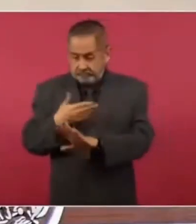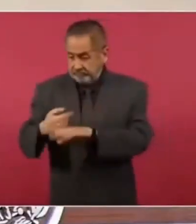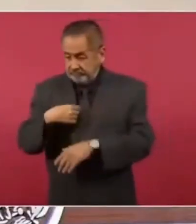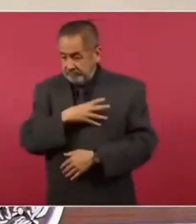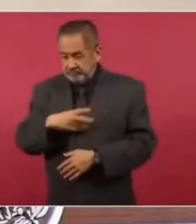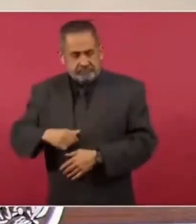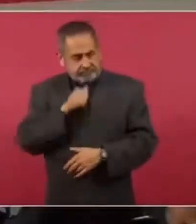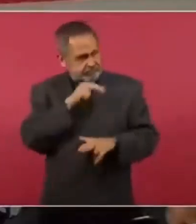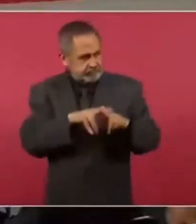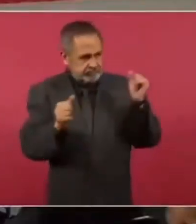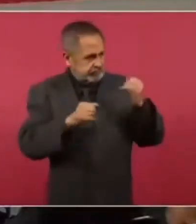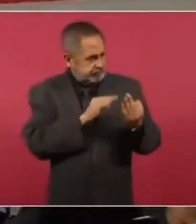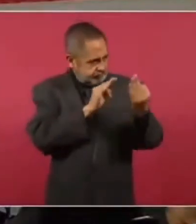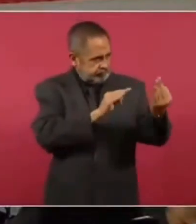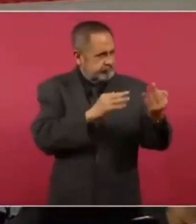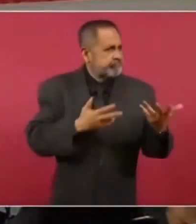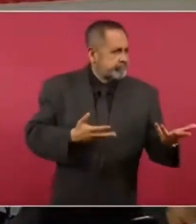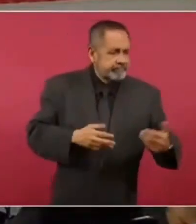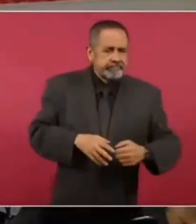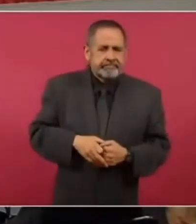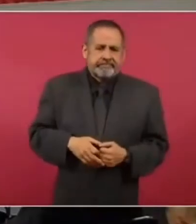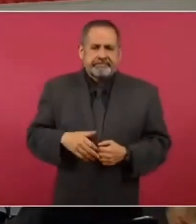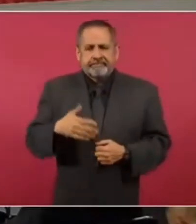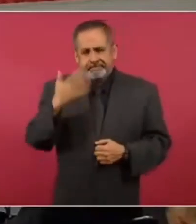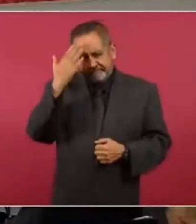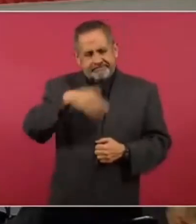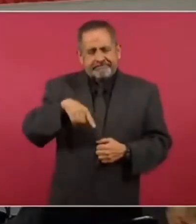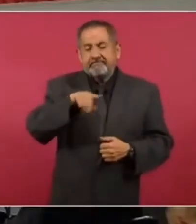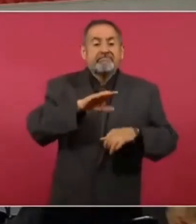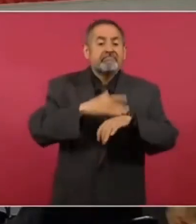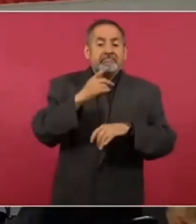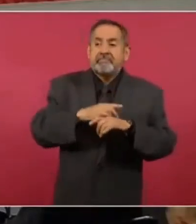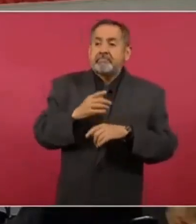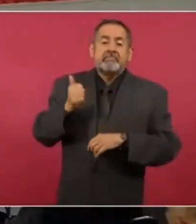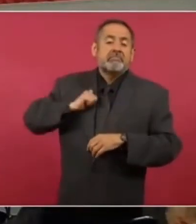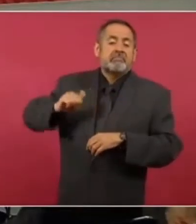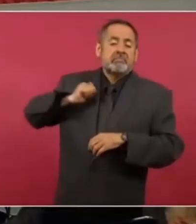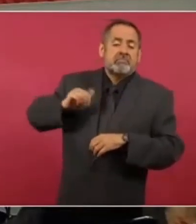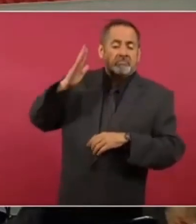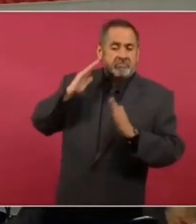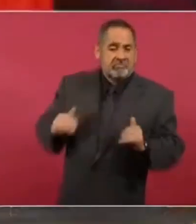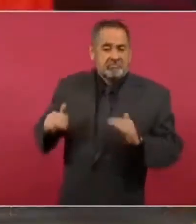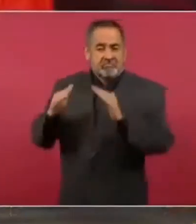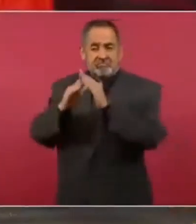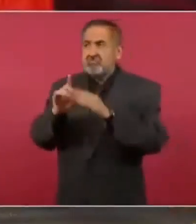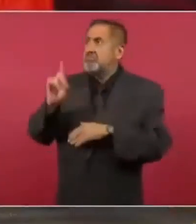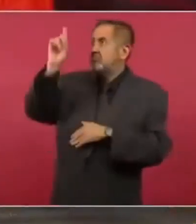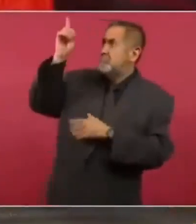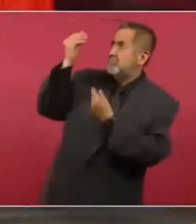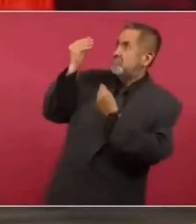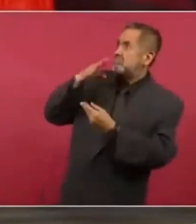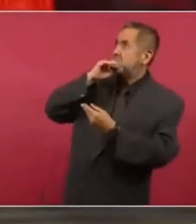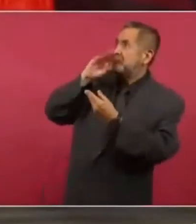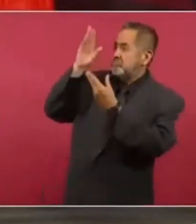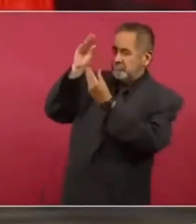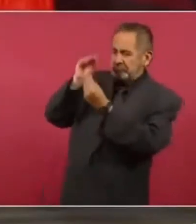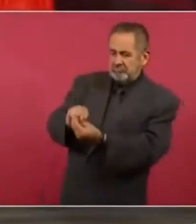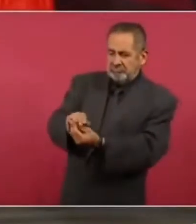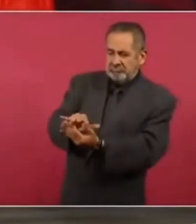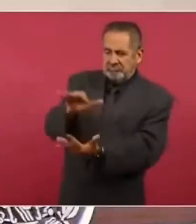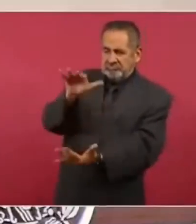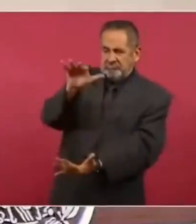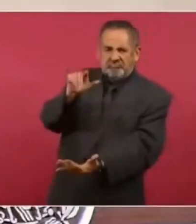Bueno, creo que se explica por qué los dioses mayas hicieron hombres de maíz, hombres jaguares,